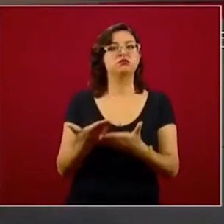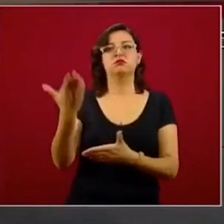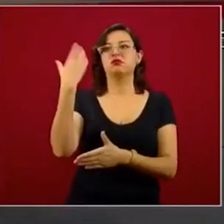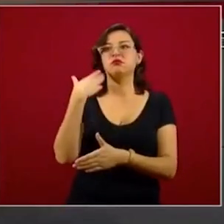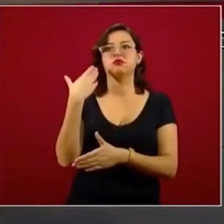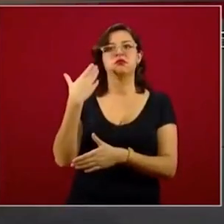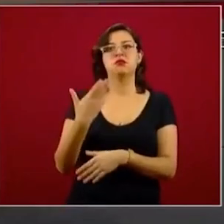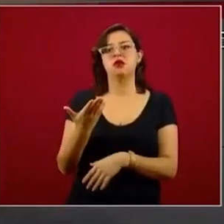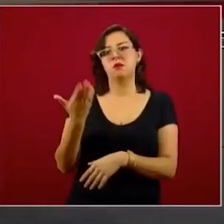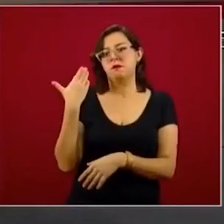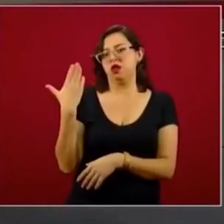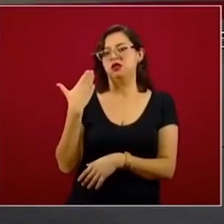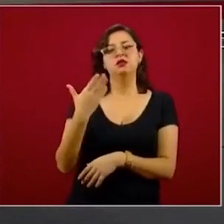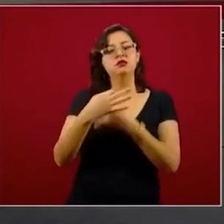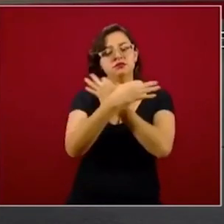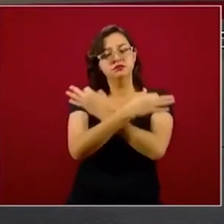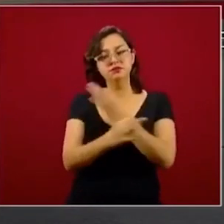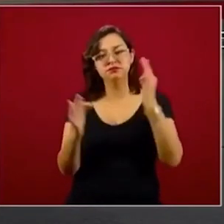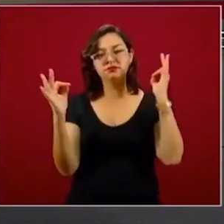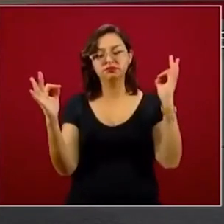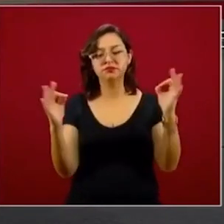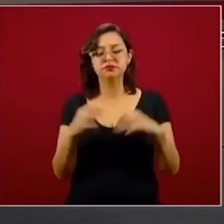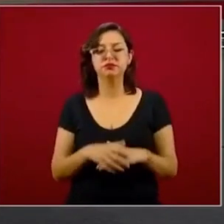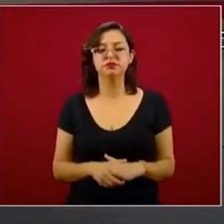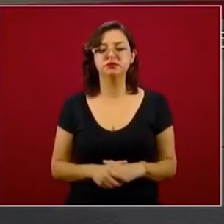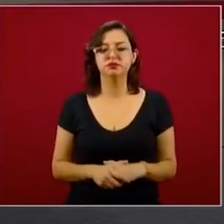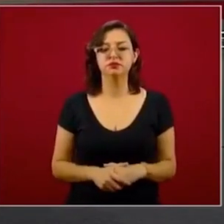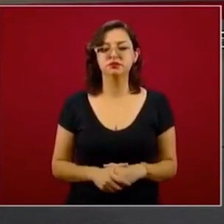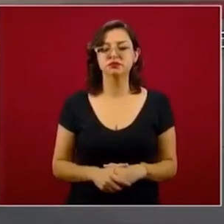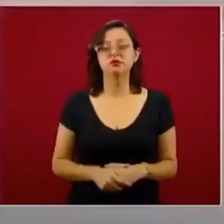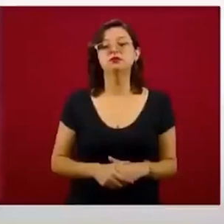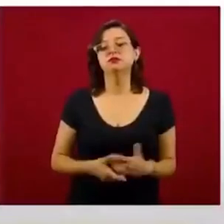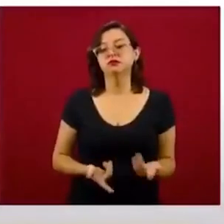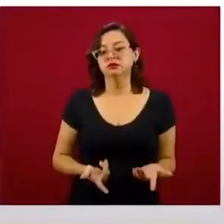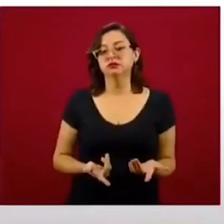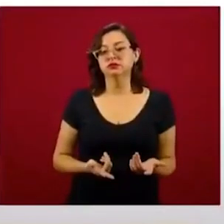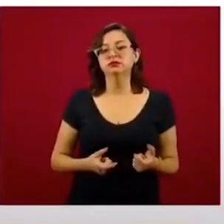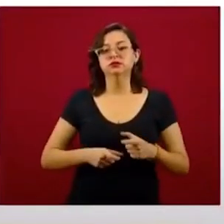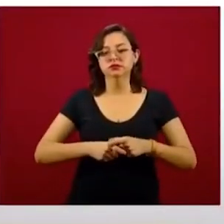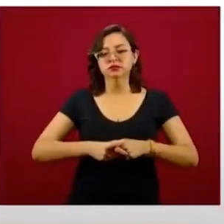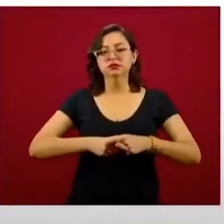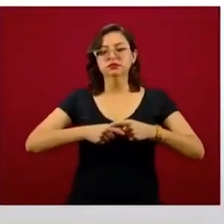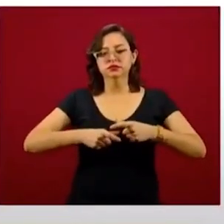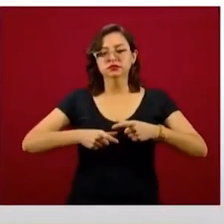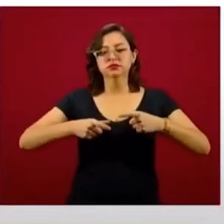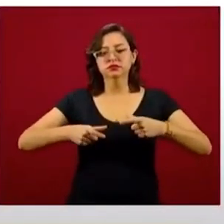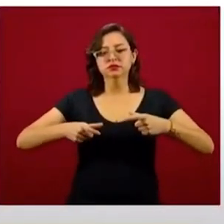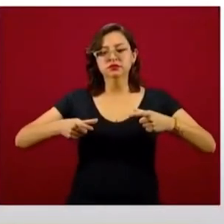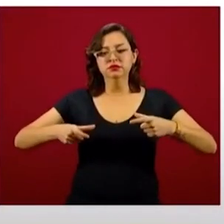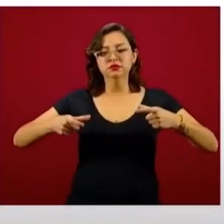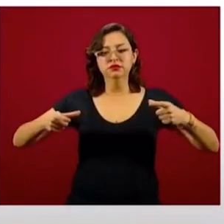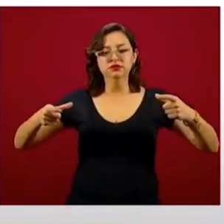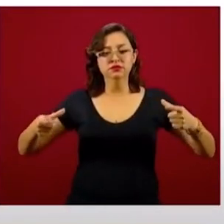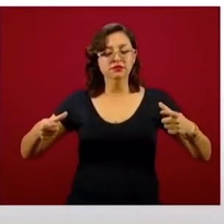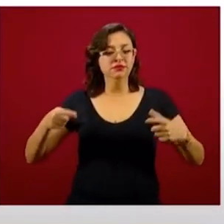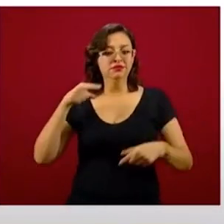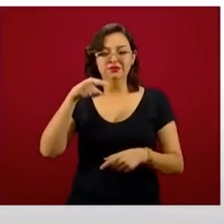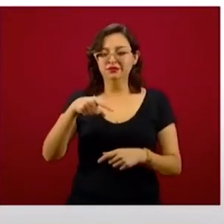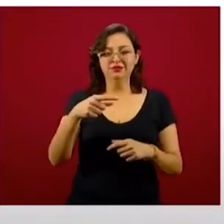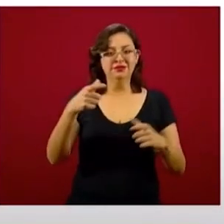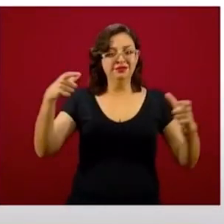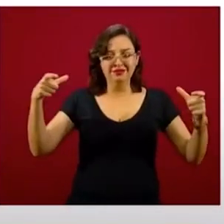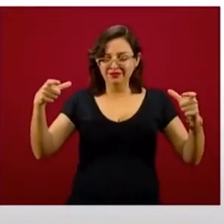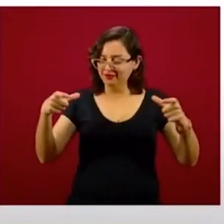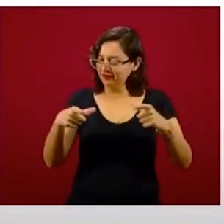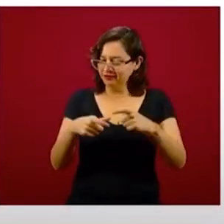días. Y la curva va a seguir creciendo, esta no se va a aplanar, la vamos a llevar.